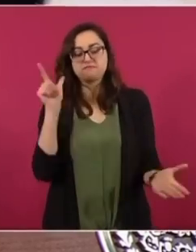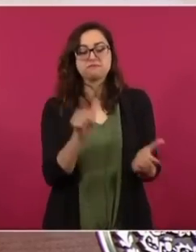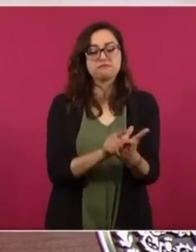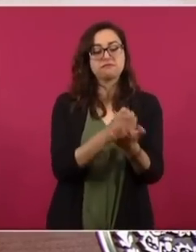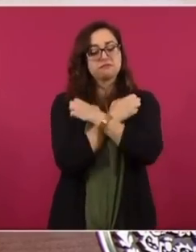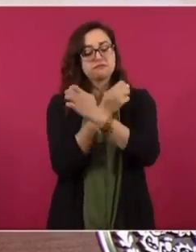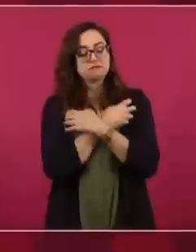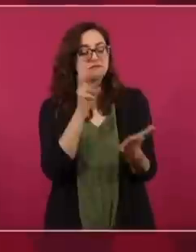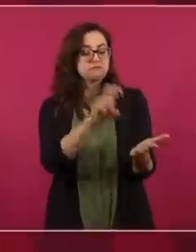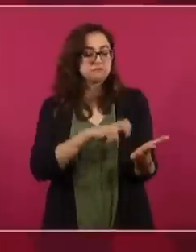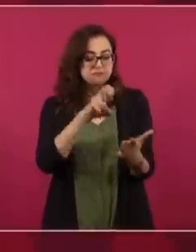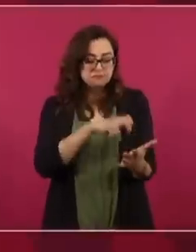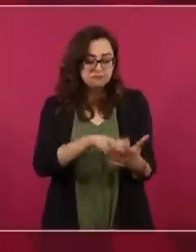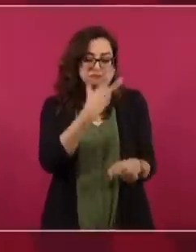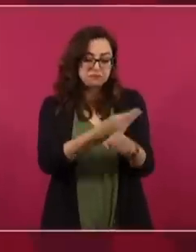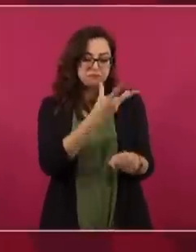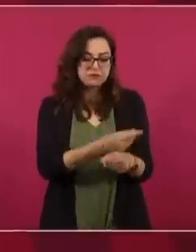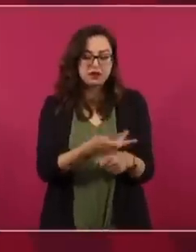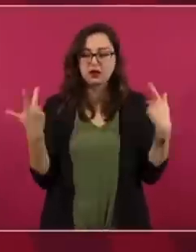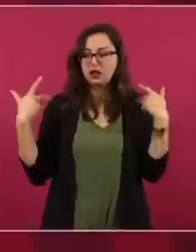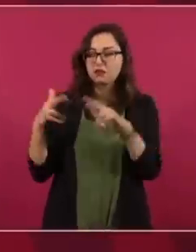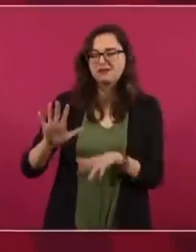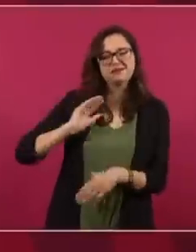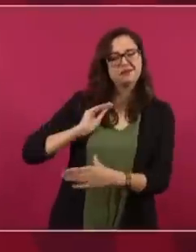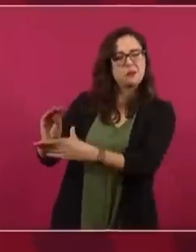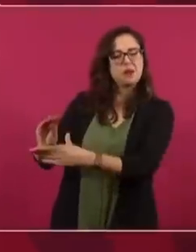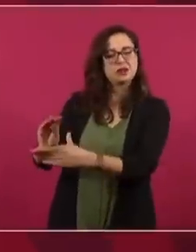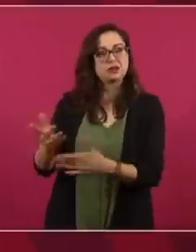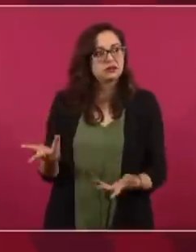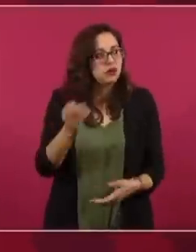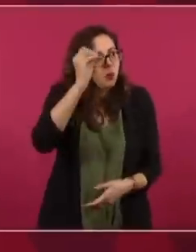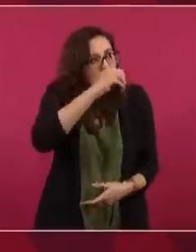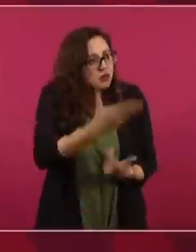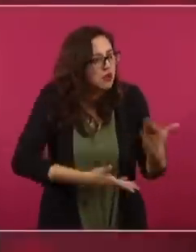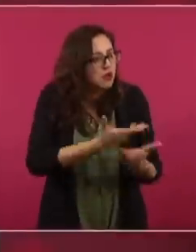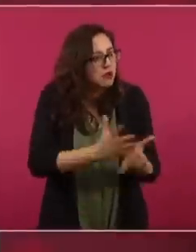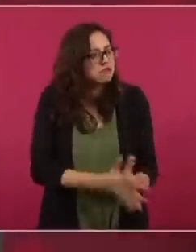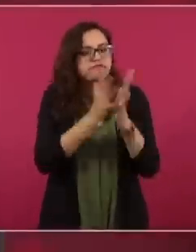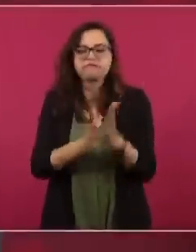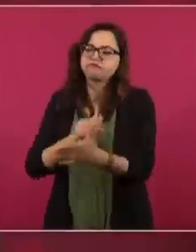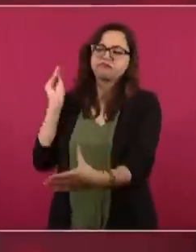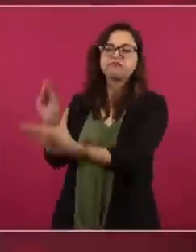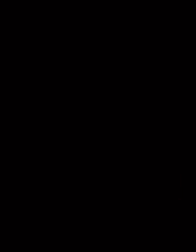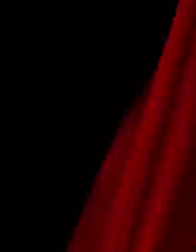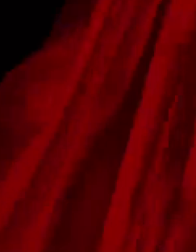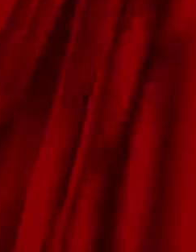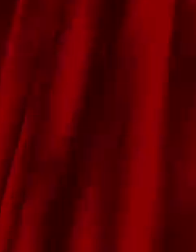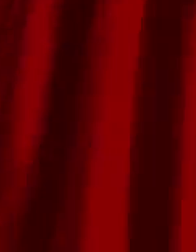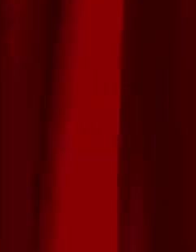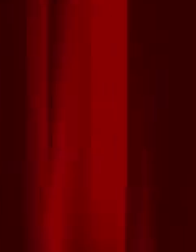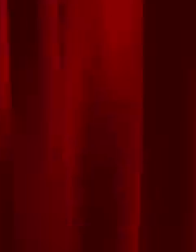reforma educativa sin tomar en cuenta la opinión de las maestras, los maestros, y maltratándolos? ¡Gracias! ¡Gracias! ¡Gracias! ¡Gracias!